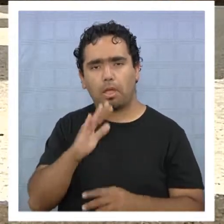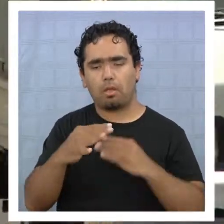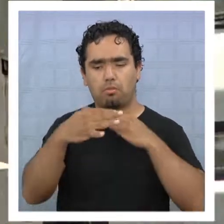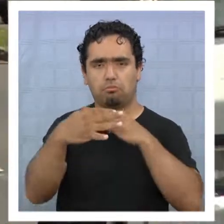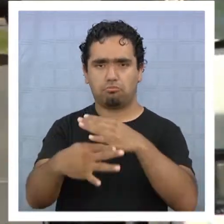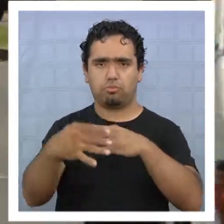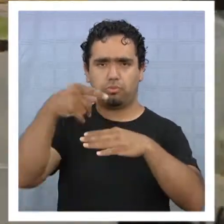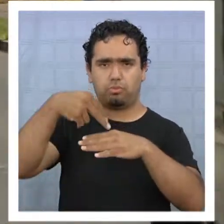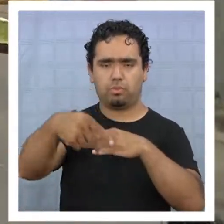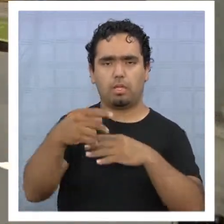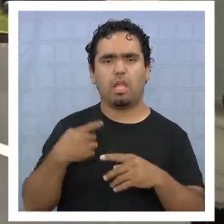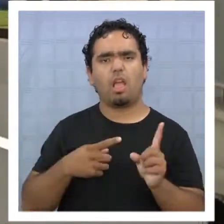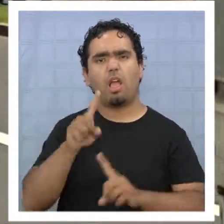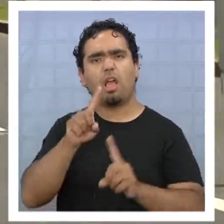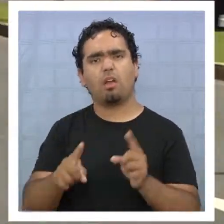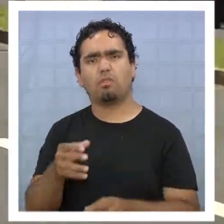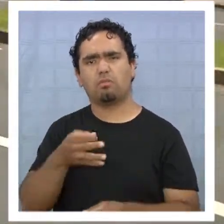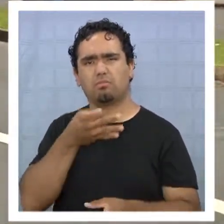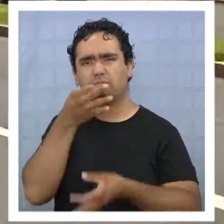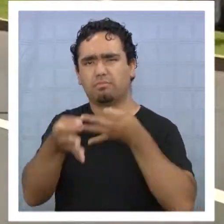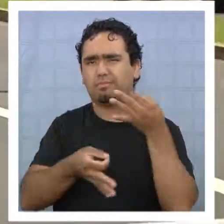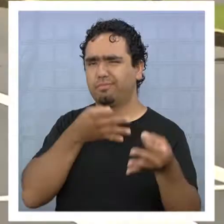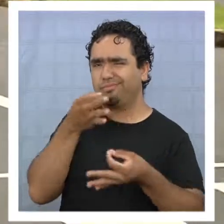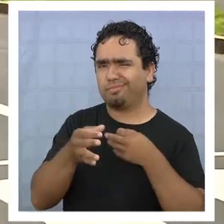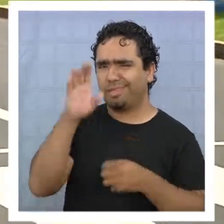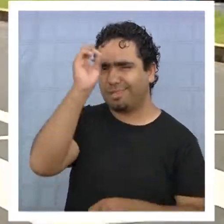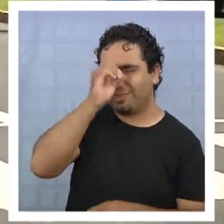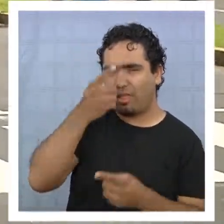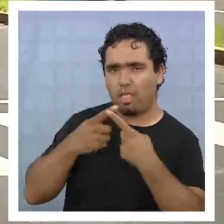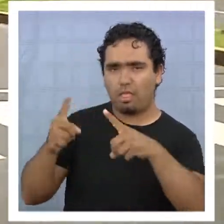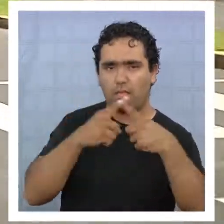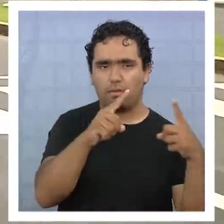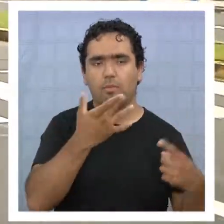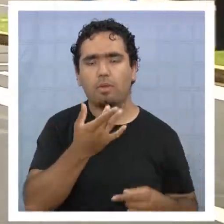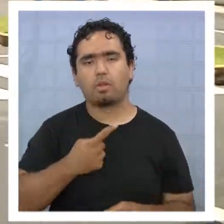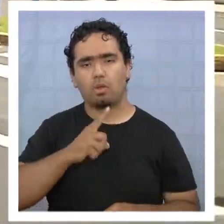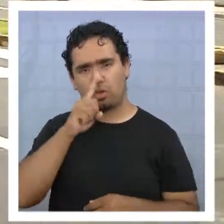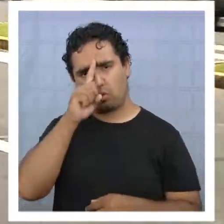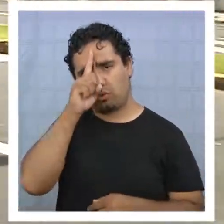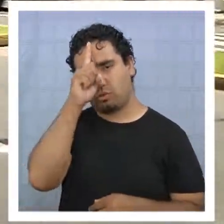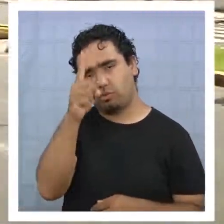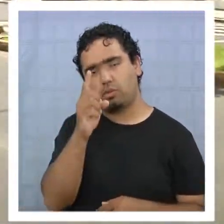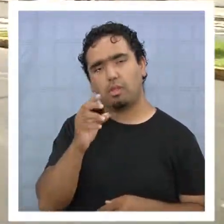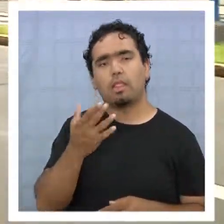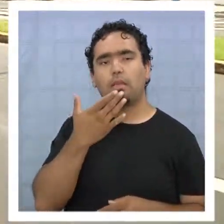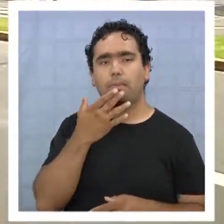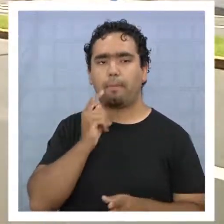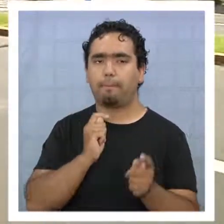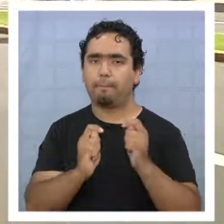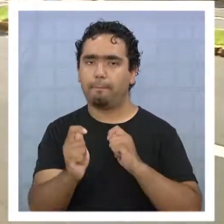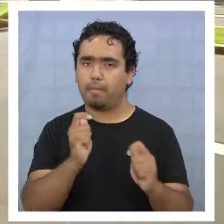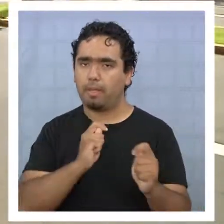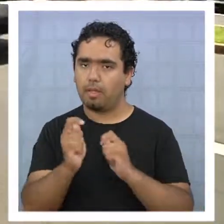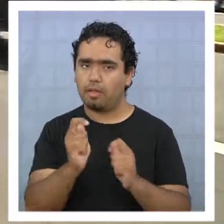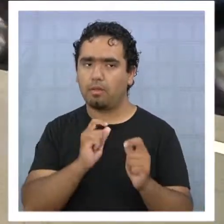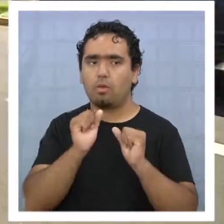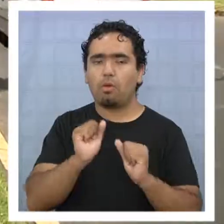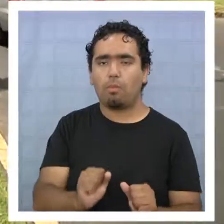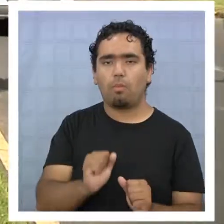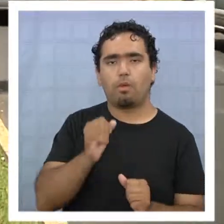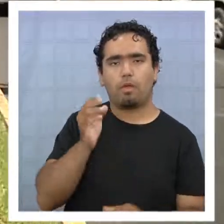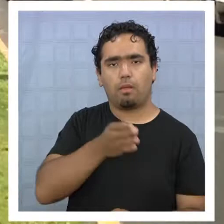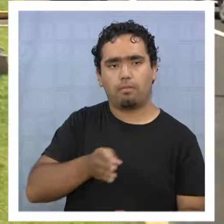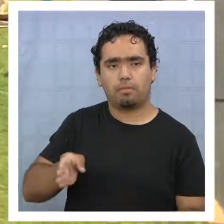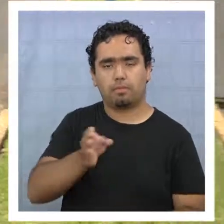de modificar los pasos de cebra origina reacciones encontradas entre los usuarios, por la costumbre local y los riesgos que